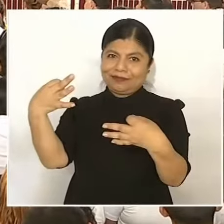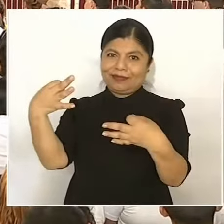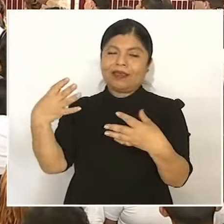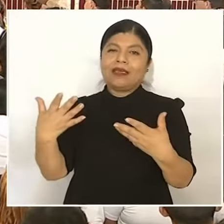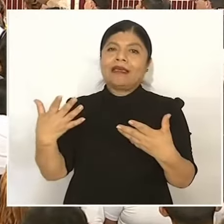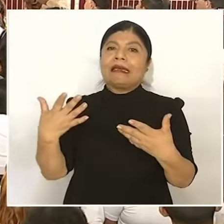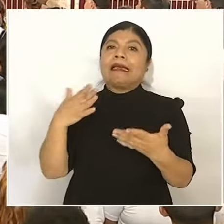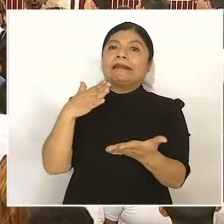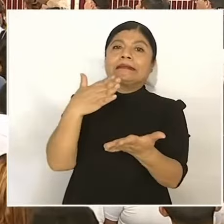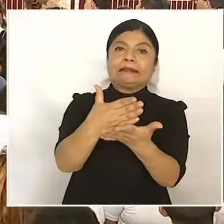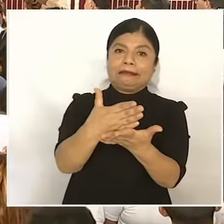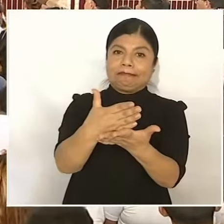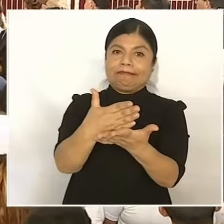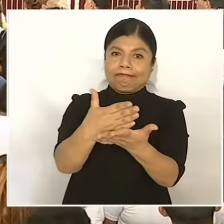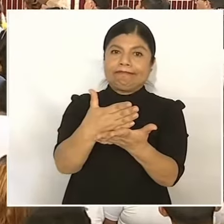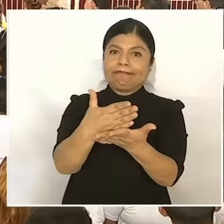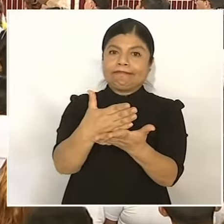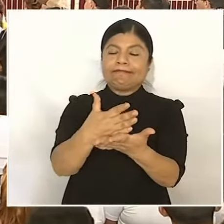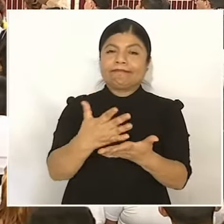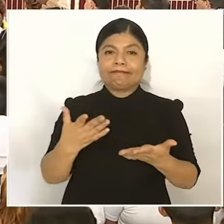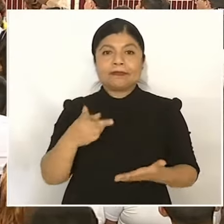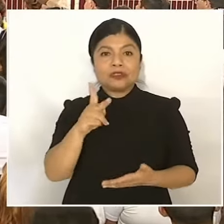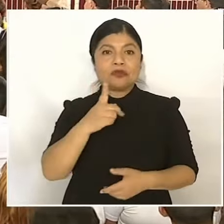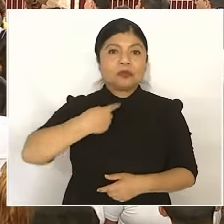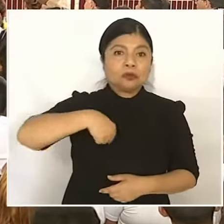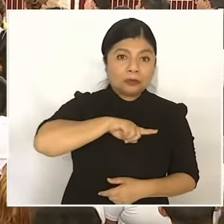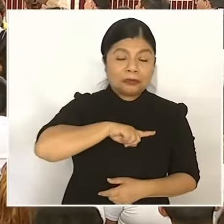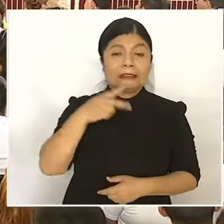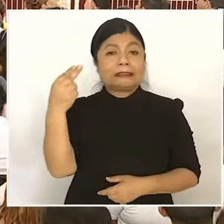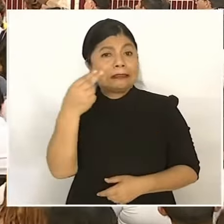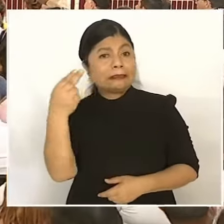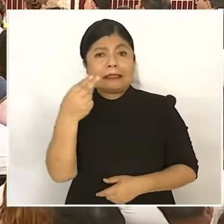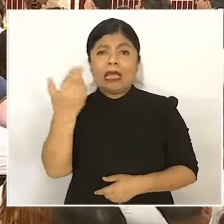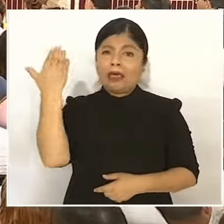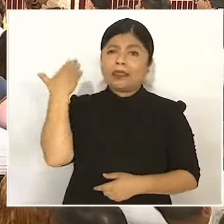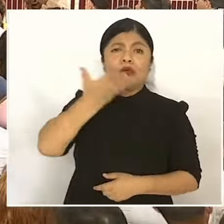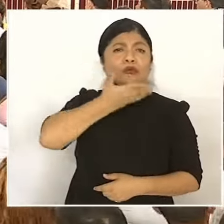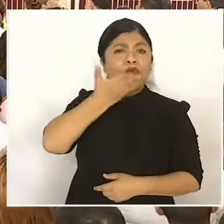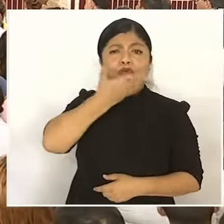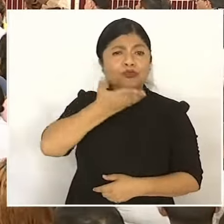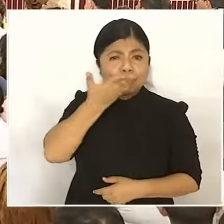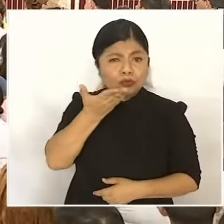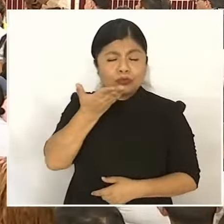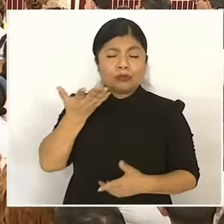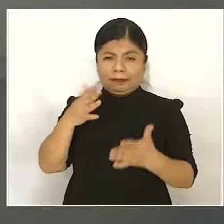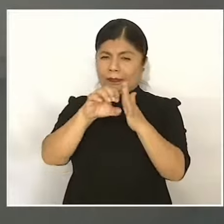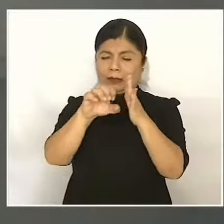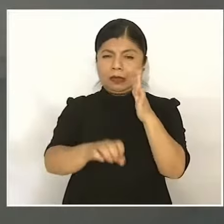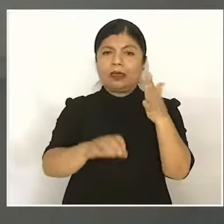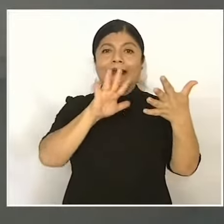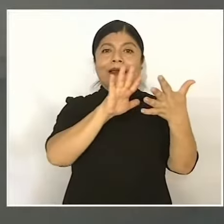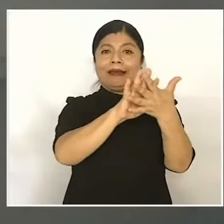Porque tenemos que acabar con la puerta giratoria. Se mete a un delincuente a la cárcel,